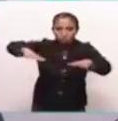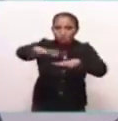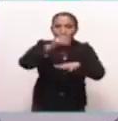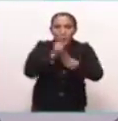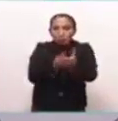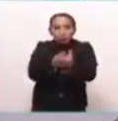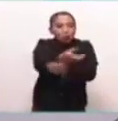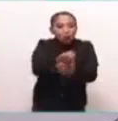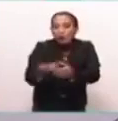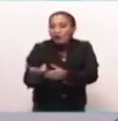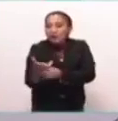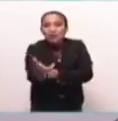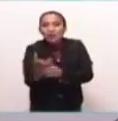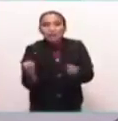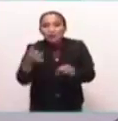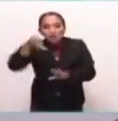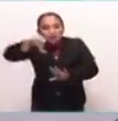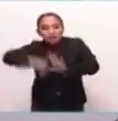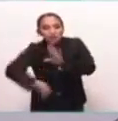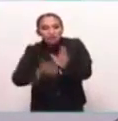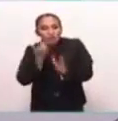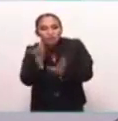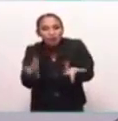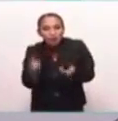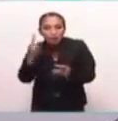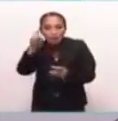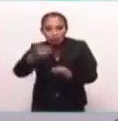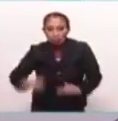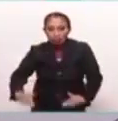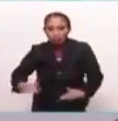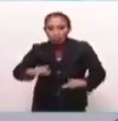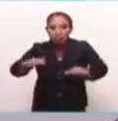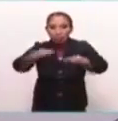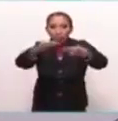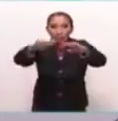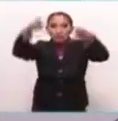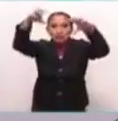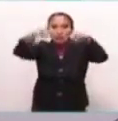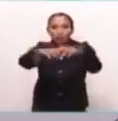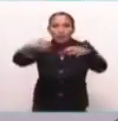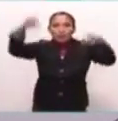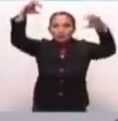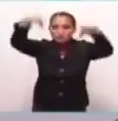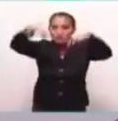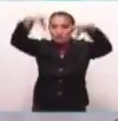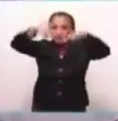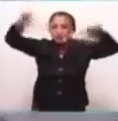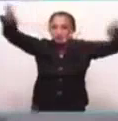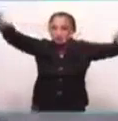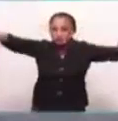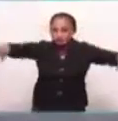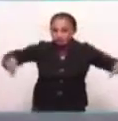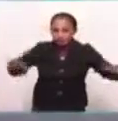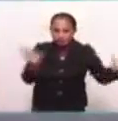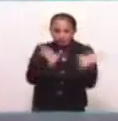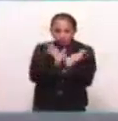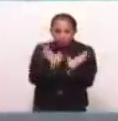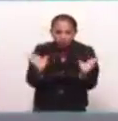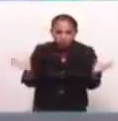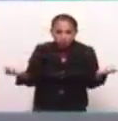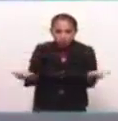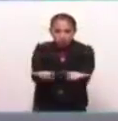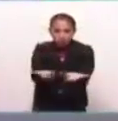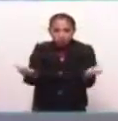pueden salir, por eso no es un drenaje profundo. Por eso se inunda la ciudad cada vez que tenemos lluvia, porque somos cerrados, es un cuenco